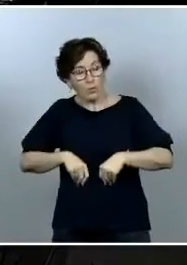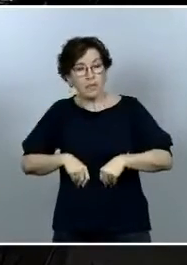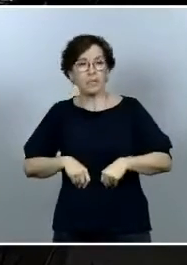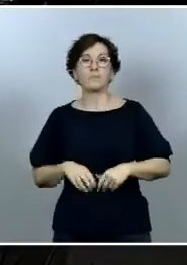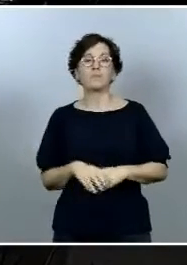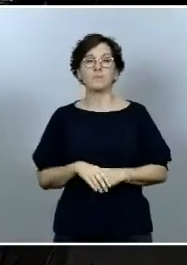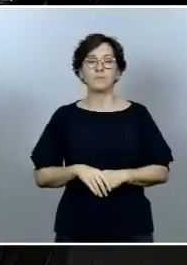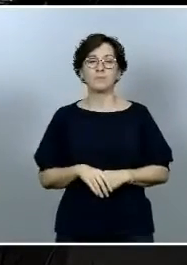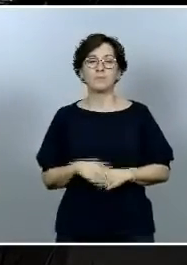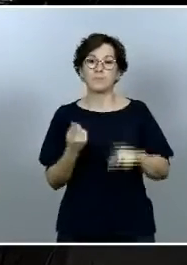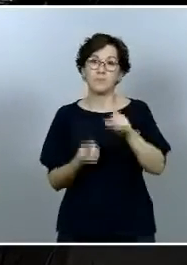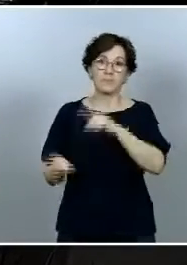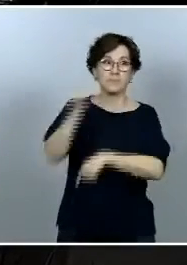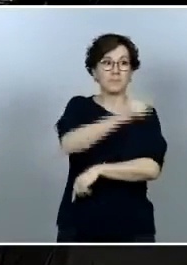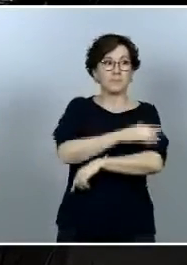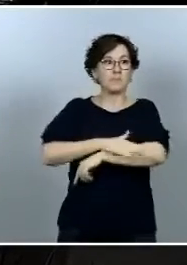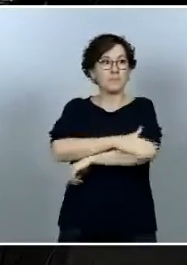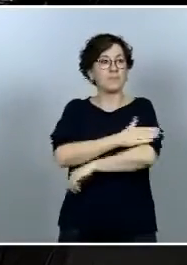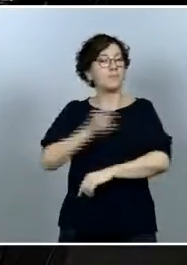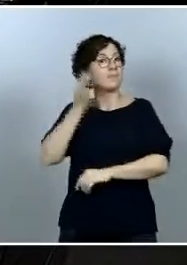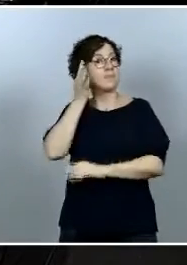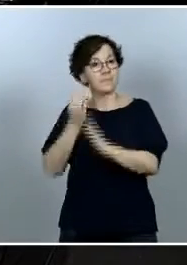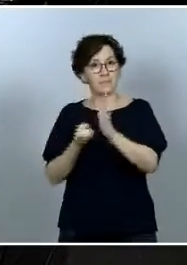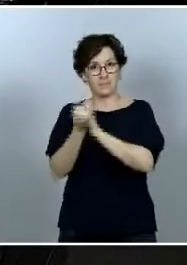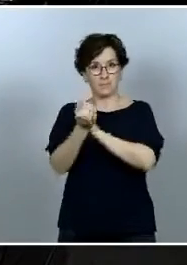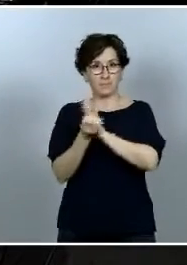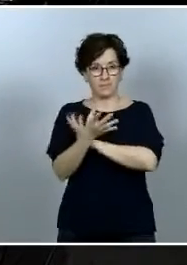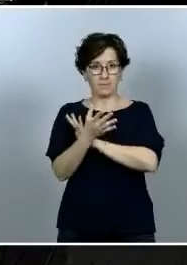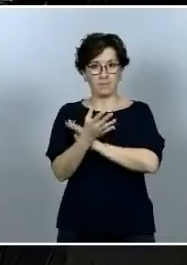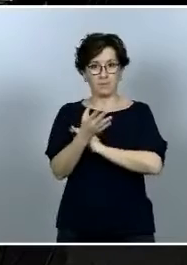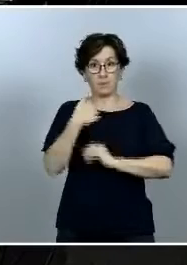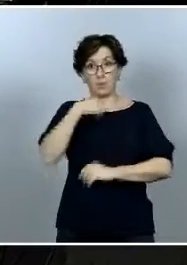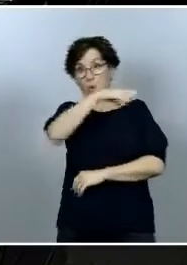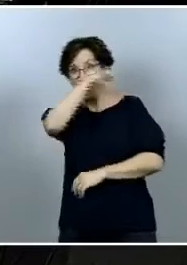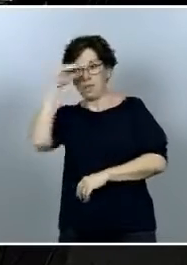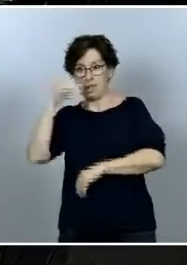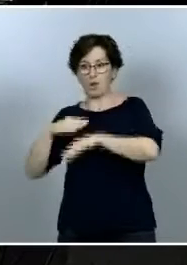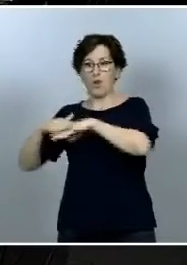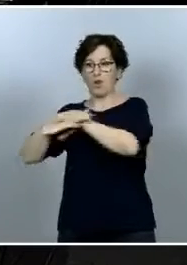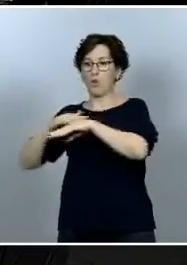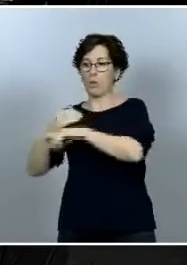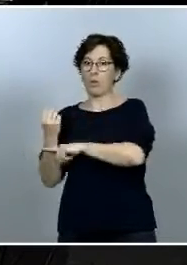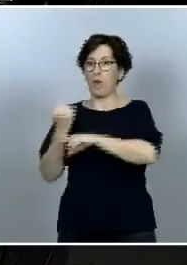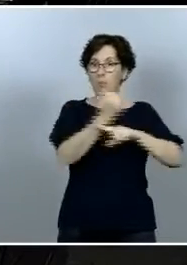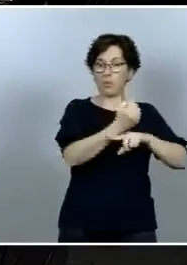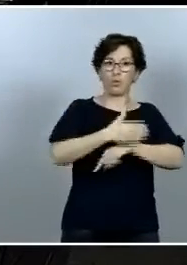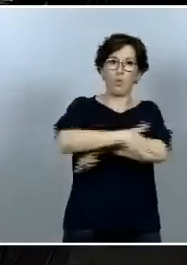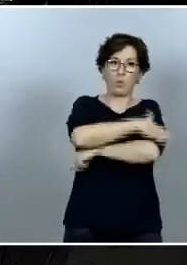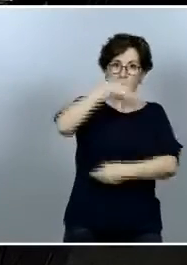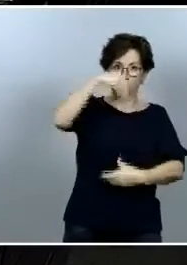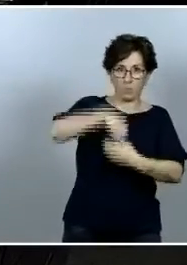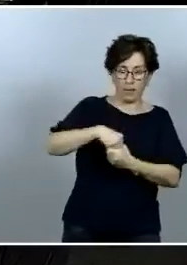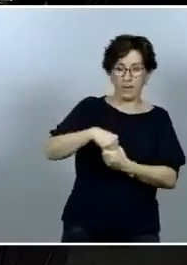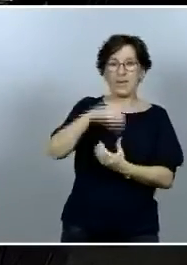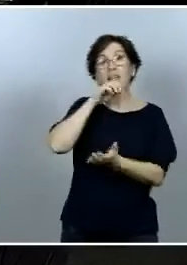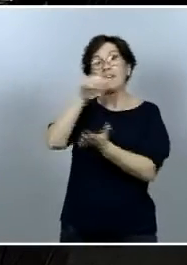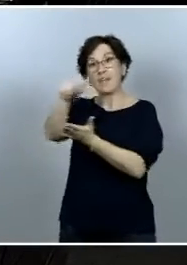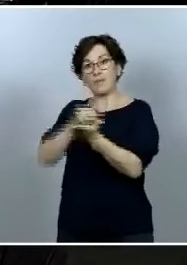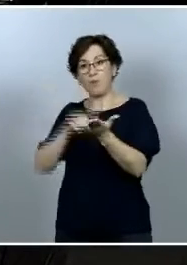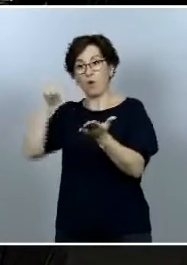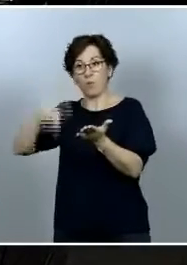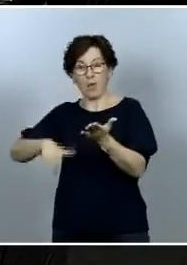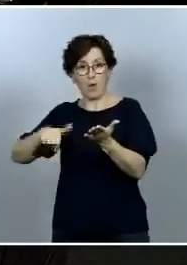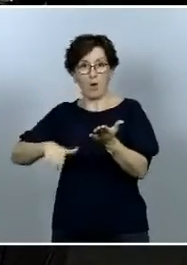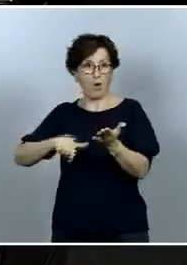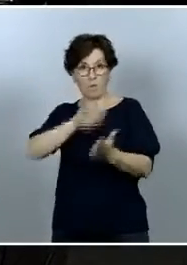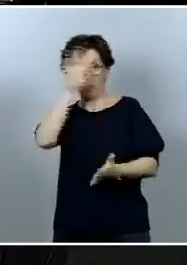portavoz muy rápidamente como entiendo que el gobierno apoya al ministro Marlaska y entiendo que no se pone en cuestión el informe que se ha publicado hoy le pregunto